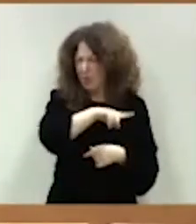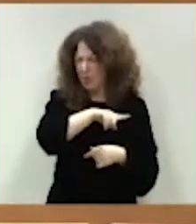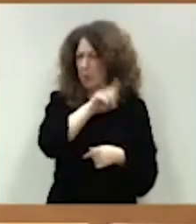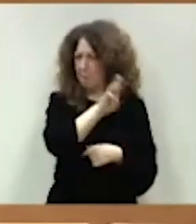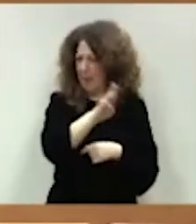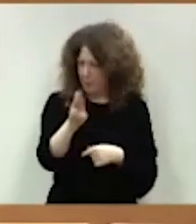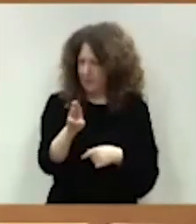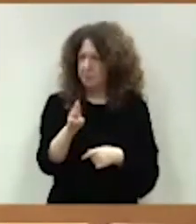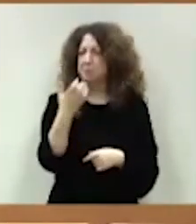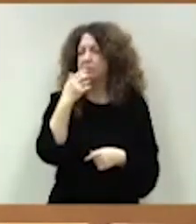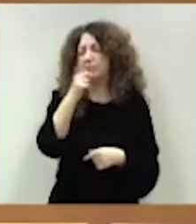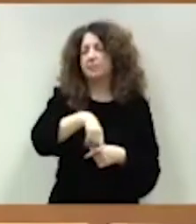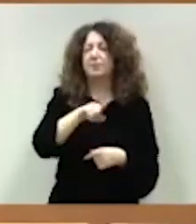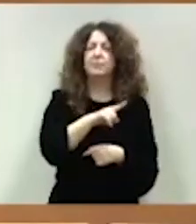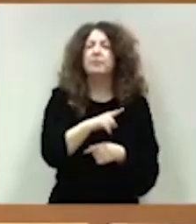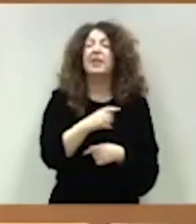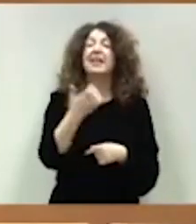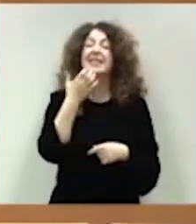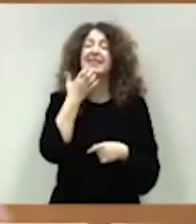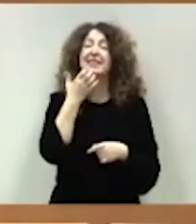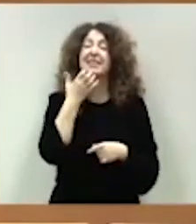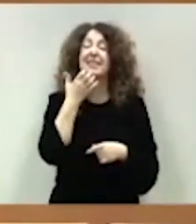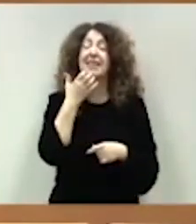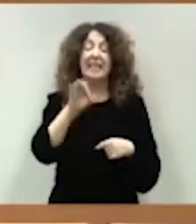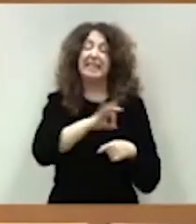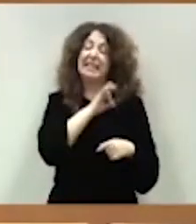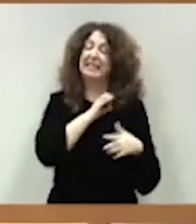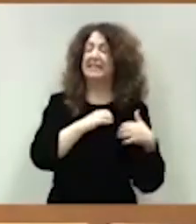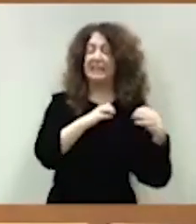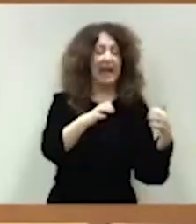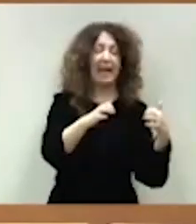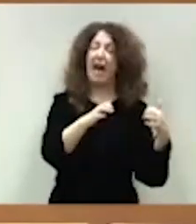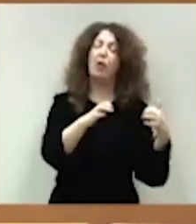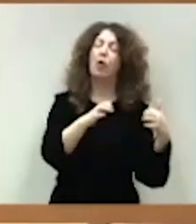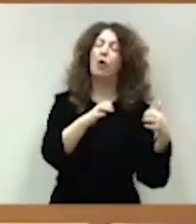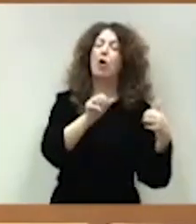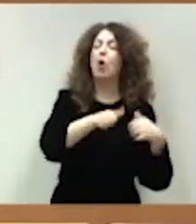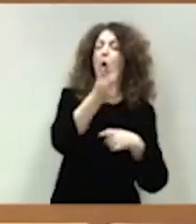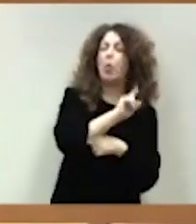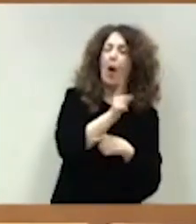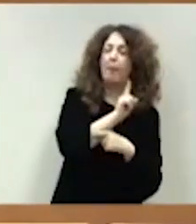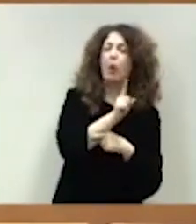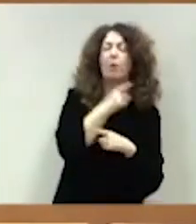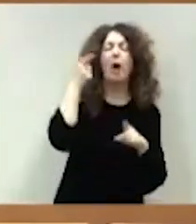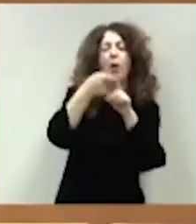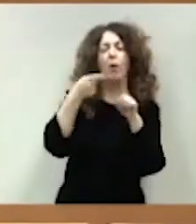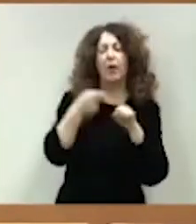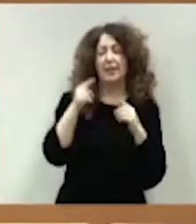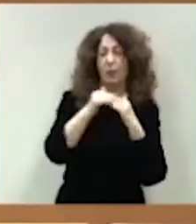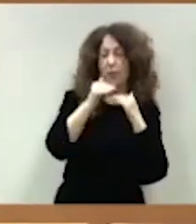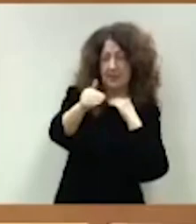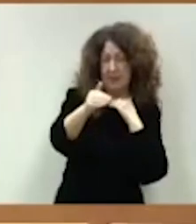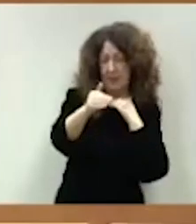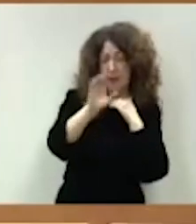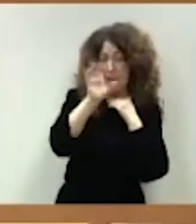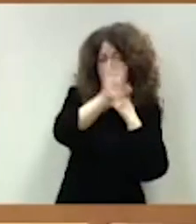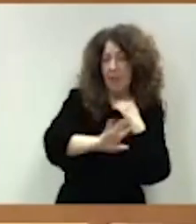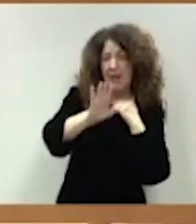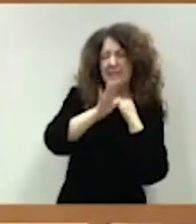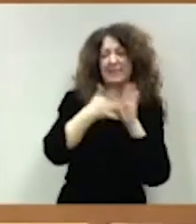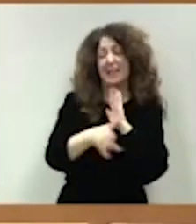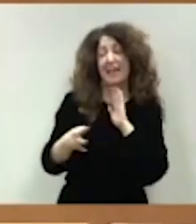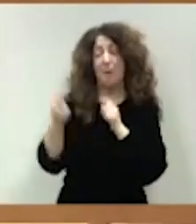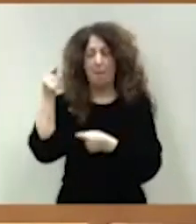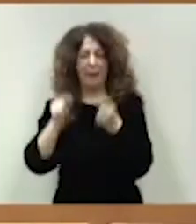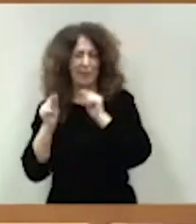si su premisa es que sin la aprobación por el Senado del objetivo de estabilidad del país no se pueden formular presupuestos,